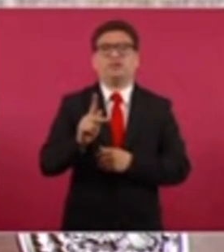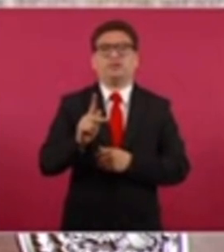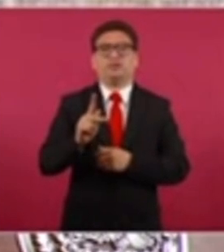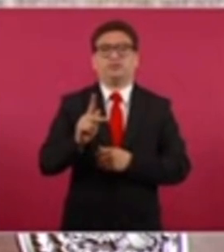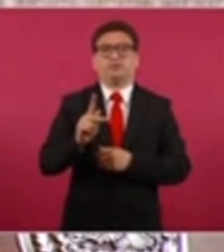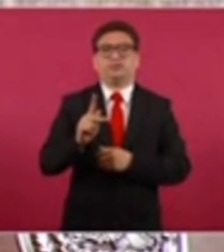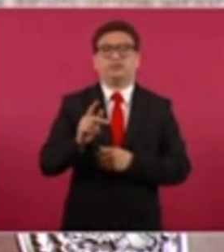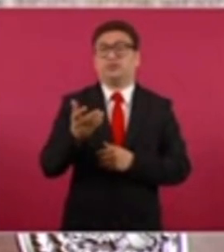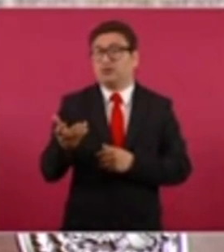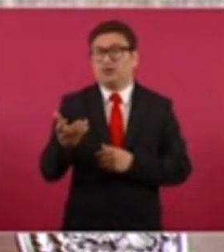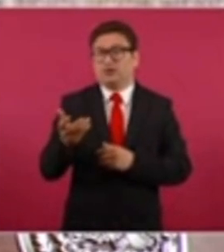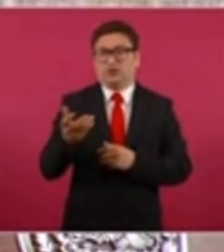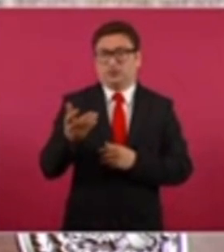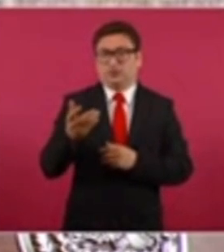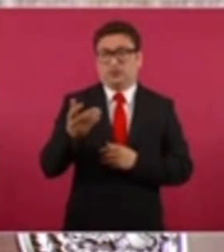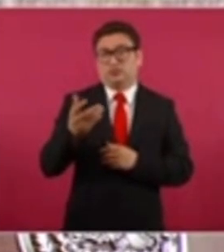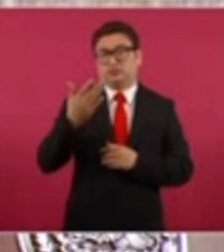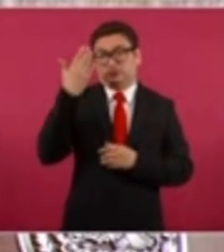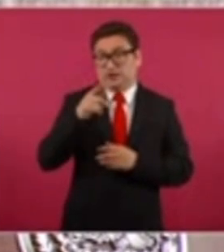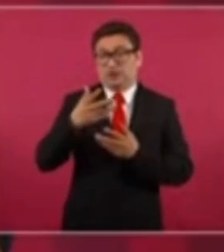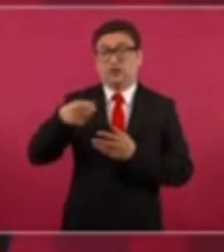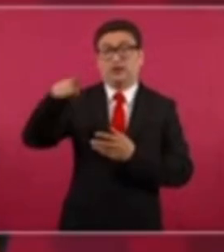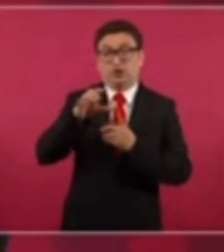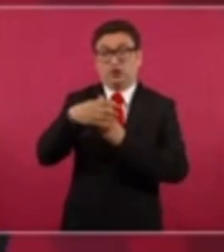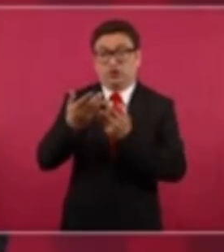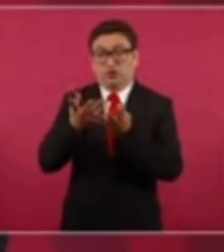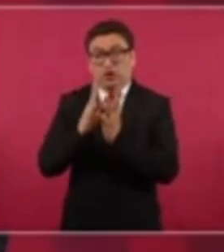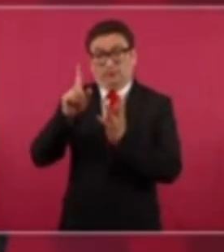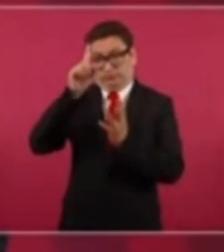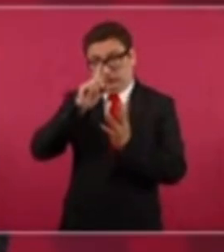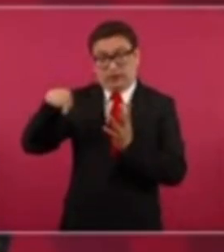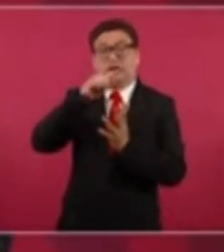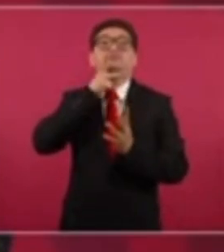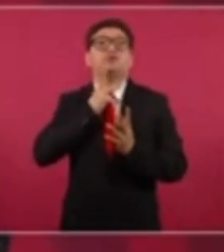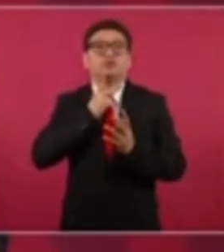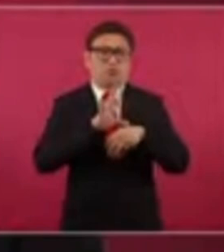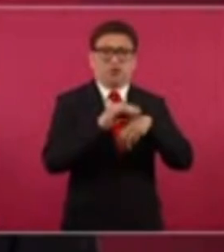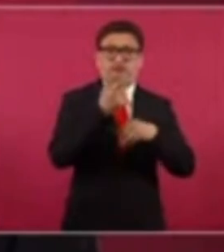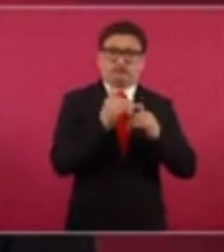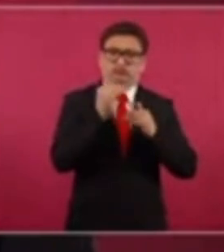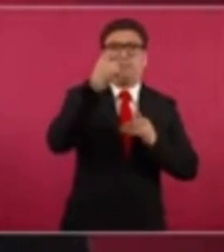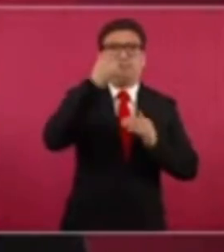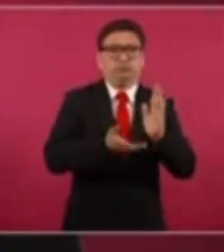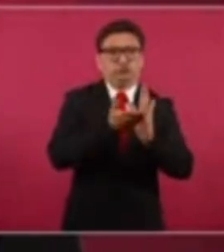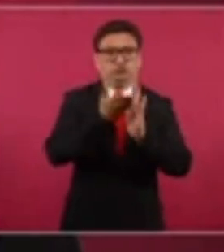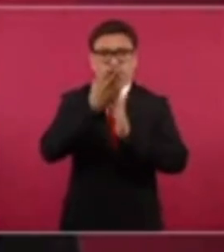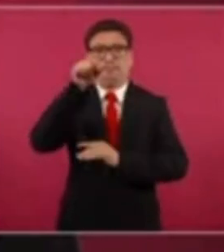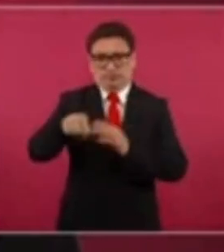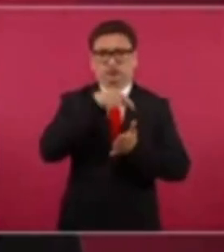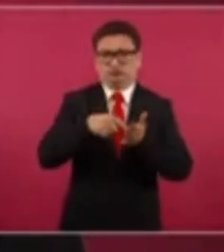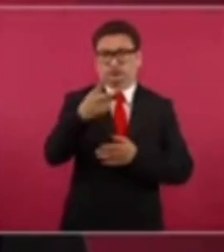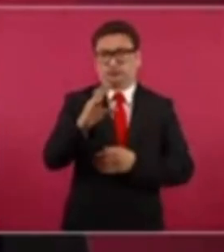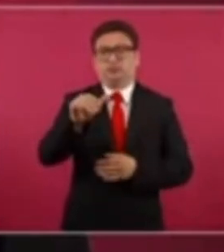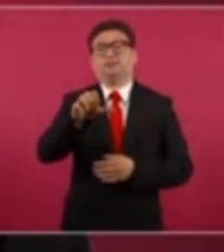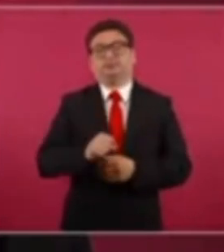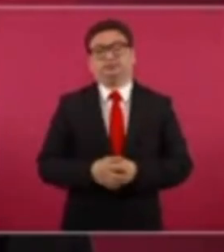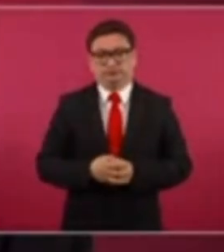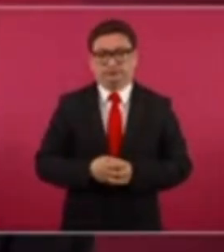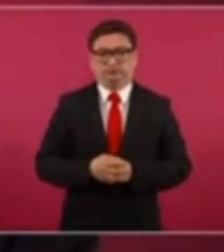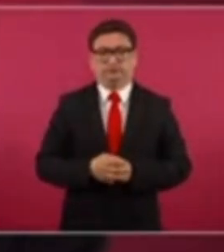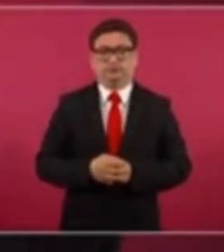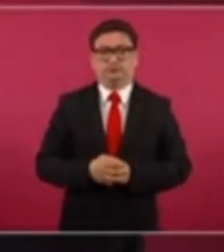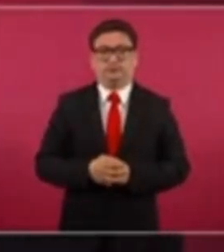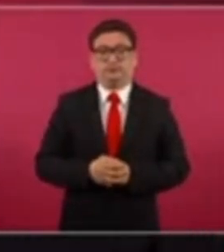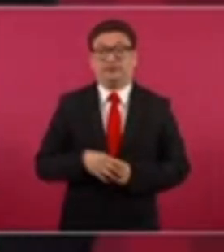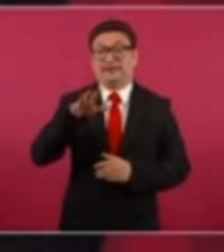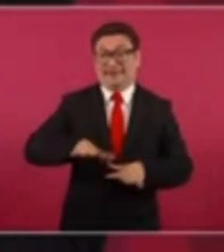términos autorizados por el Consejo de Pemex para la construcción de dos bocas. Y